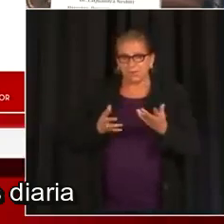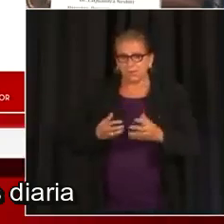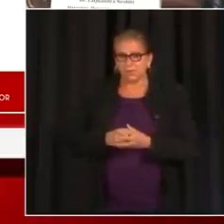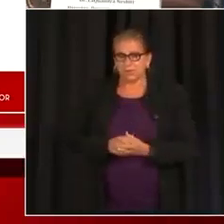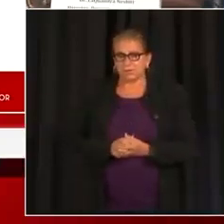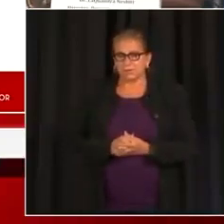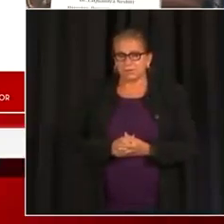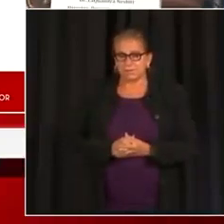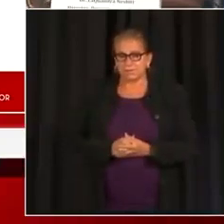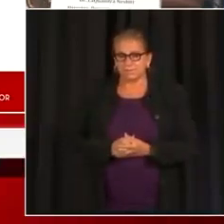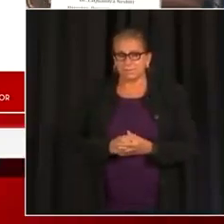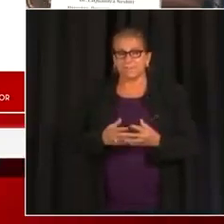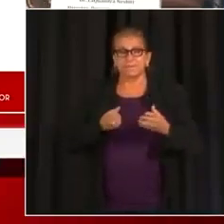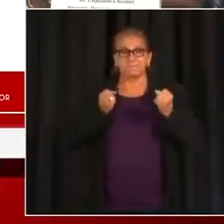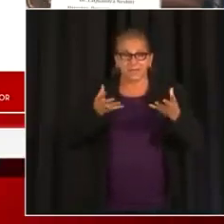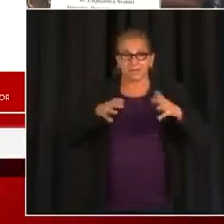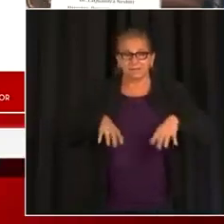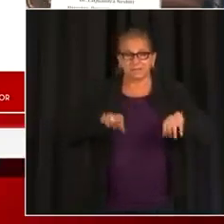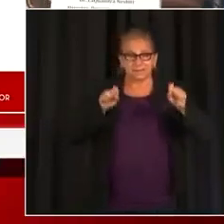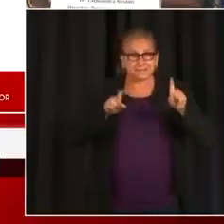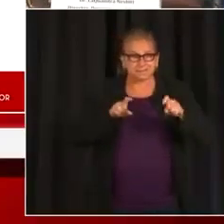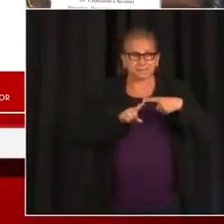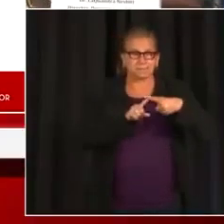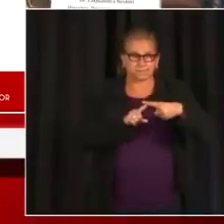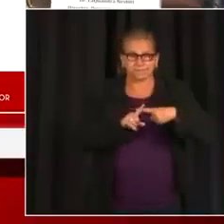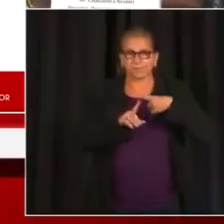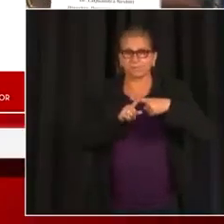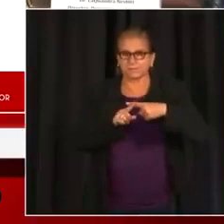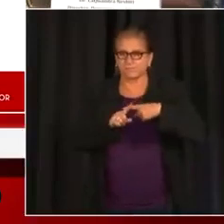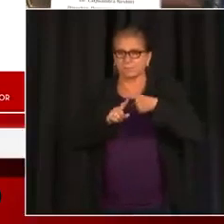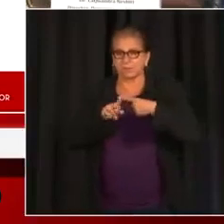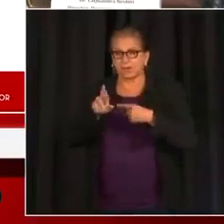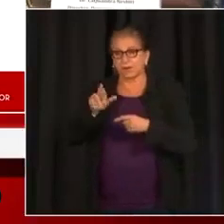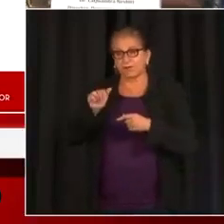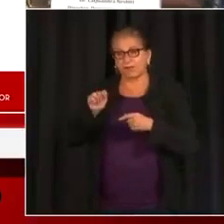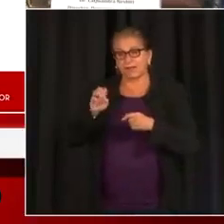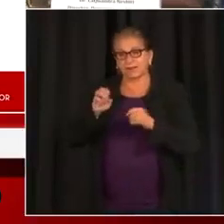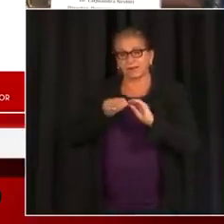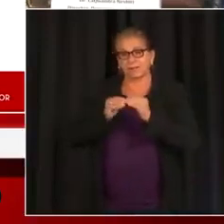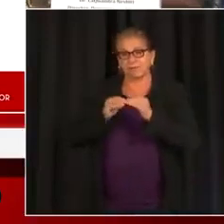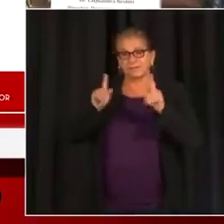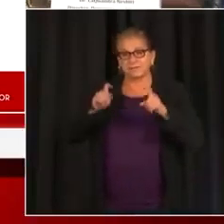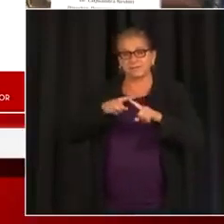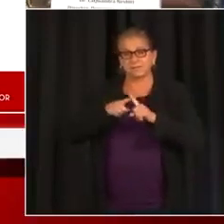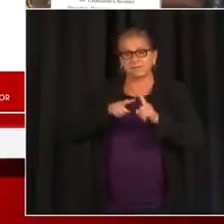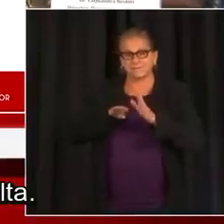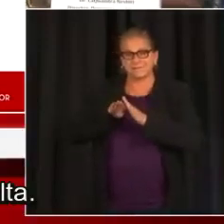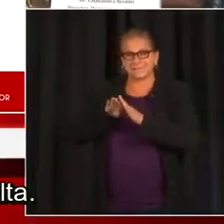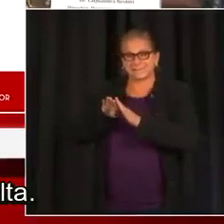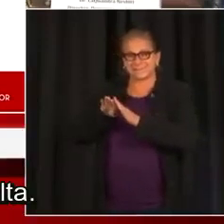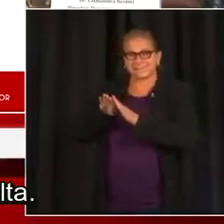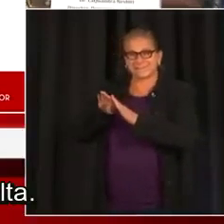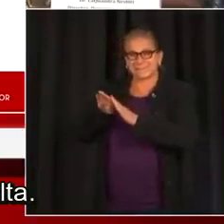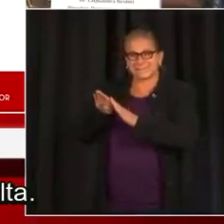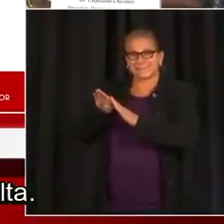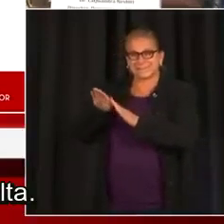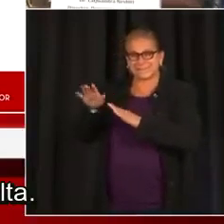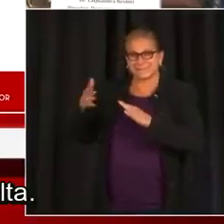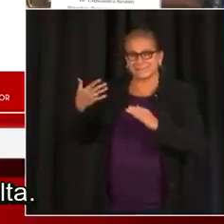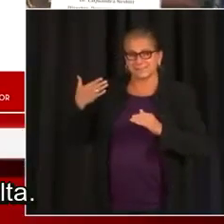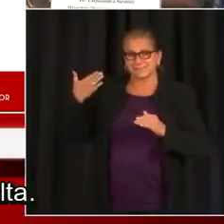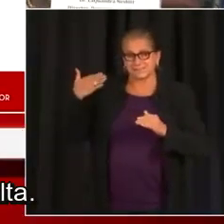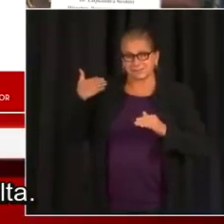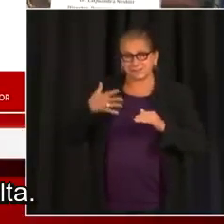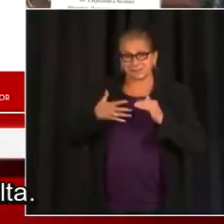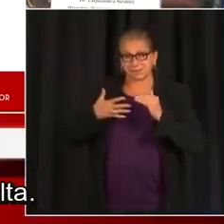de casos diaria y con la tasa de positividad en las pruebas. Ese servicio ininterrumpido consistía en